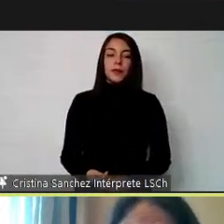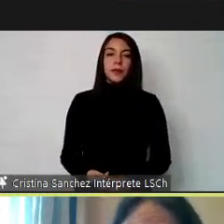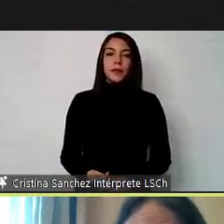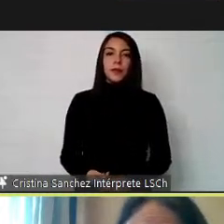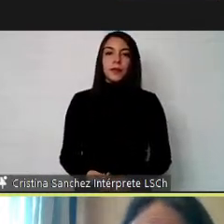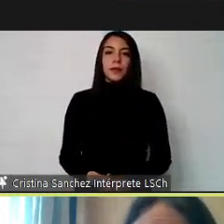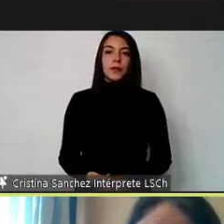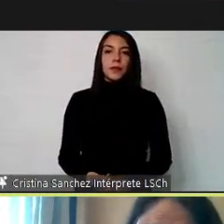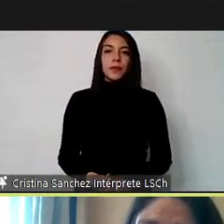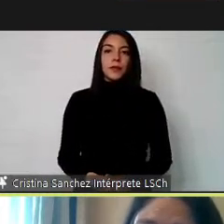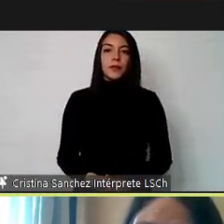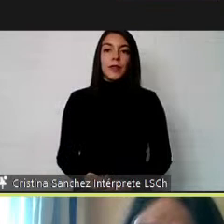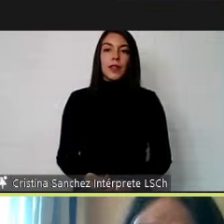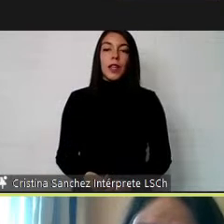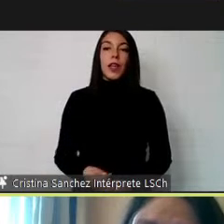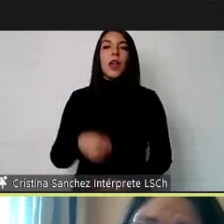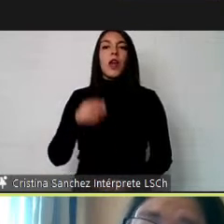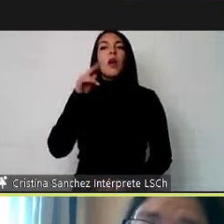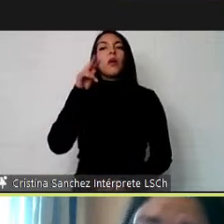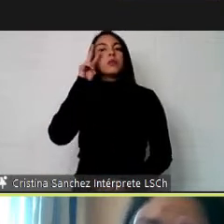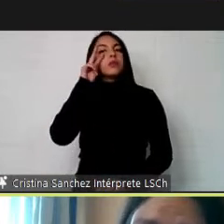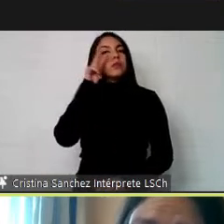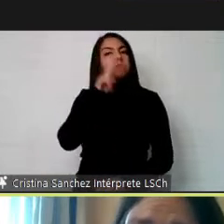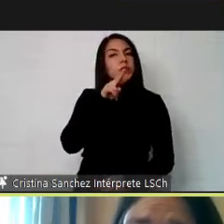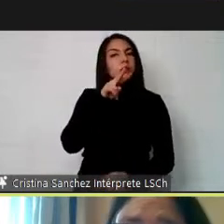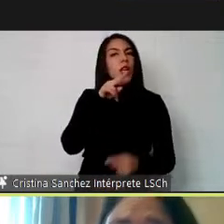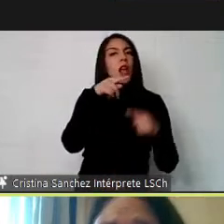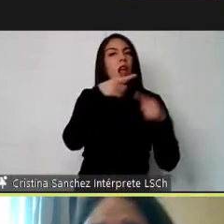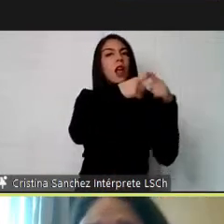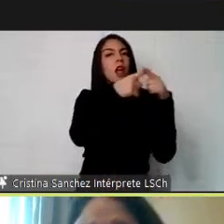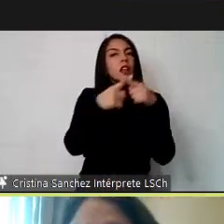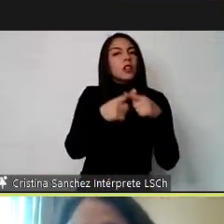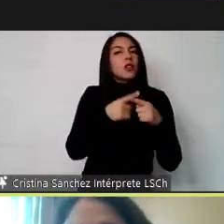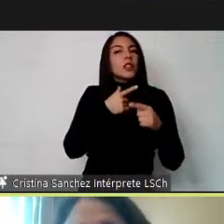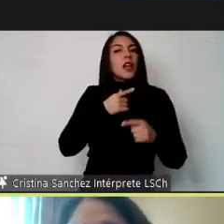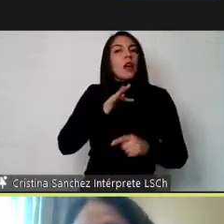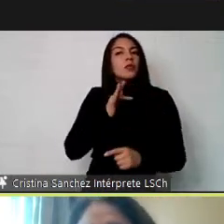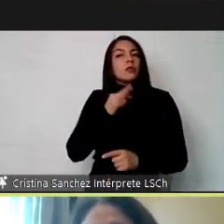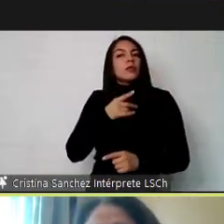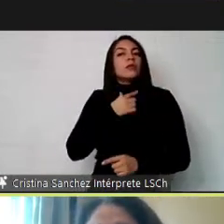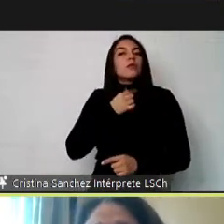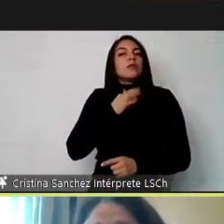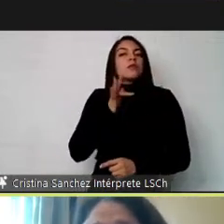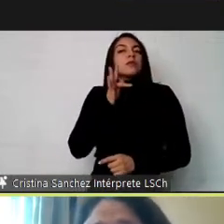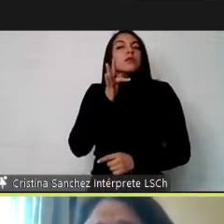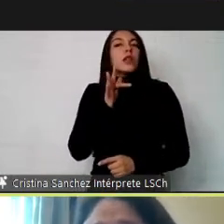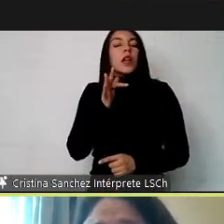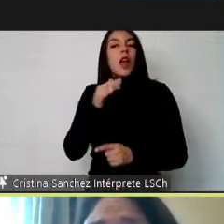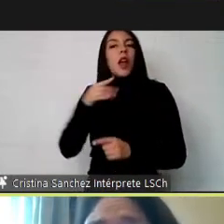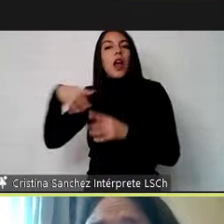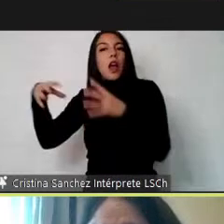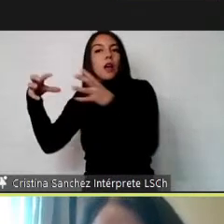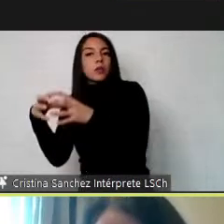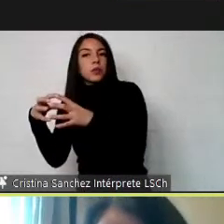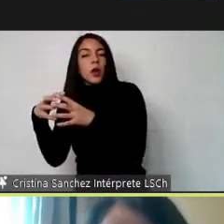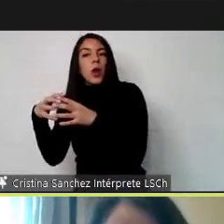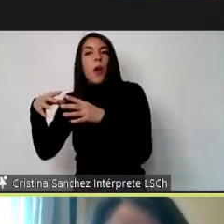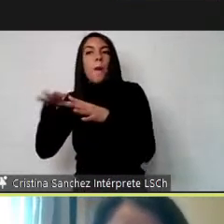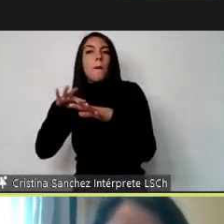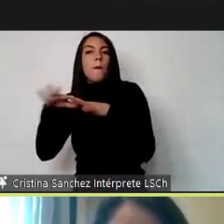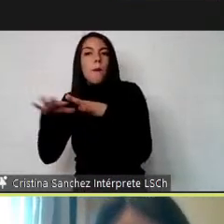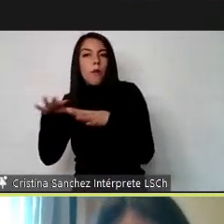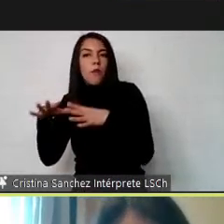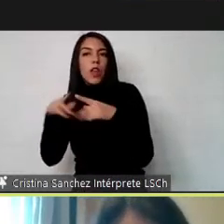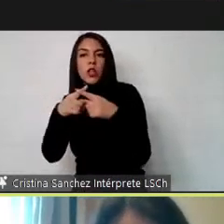entonces, lo podemos ver desde lo que la sociedad aspira a hacer a todos estos movimientos que están luchando para la